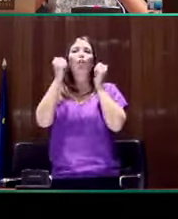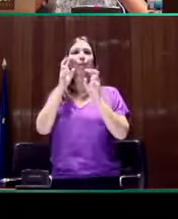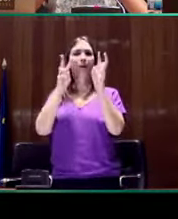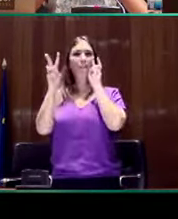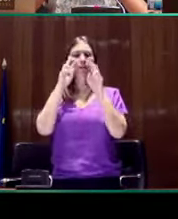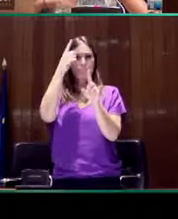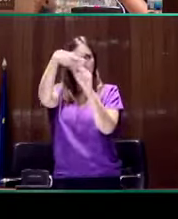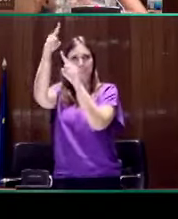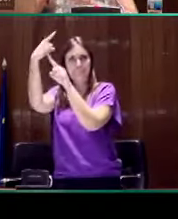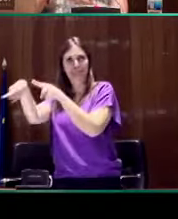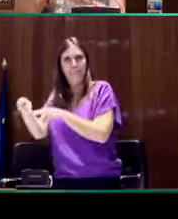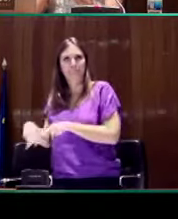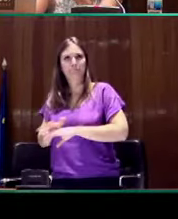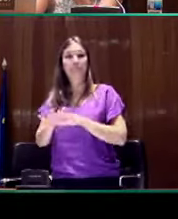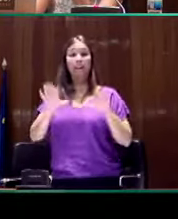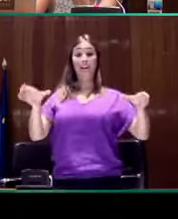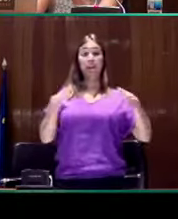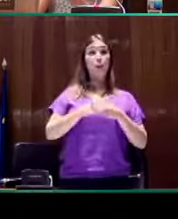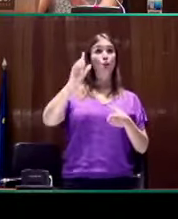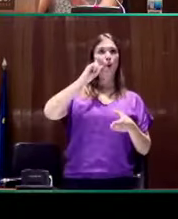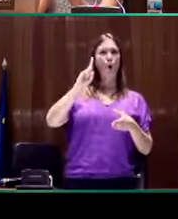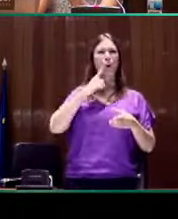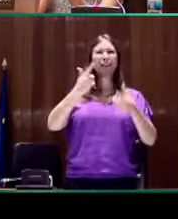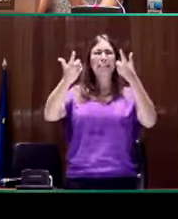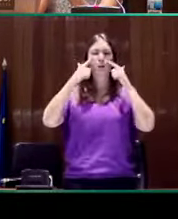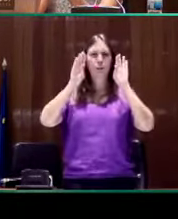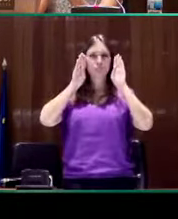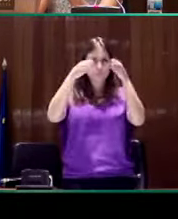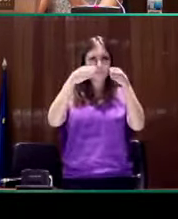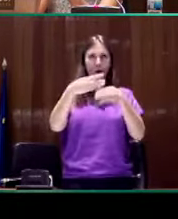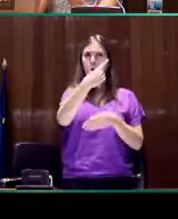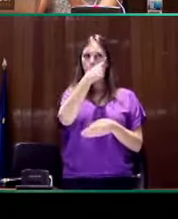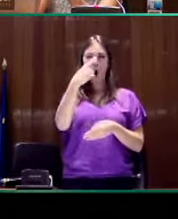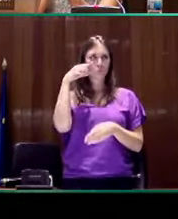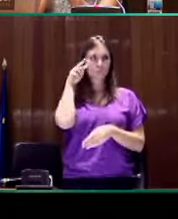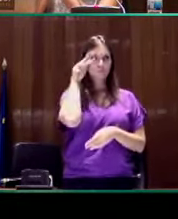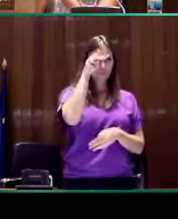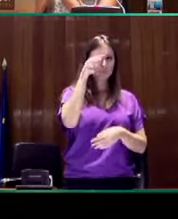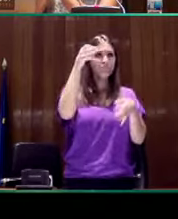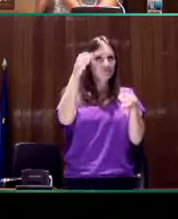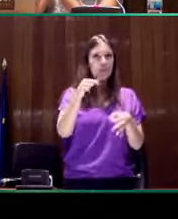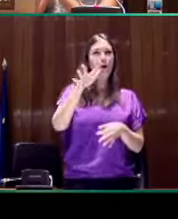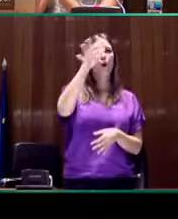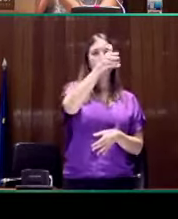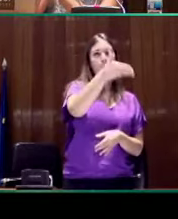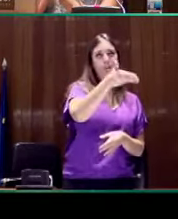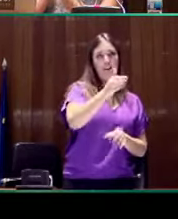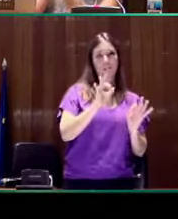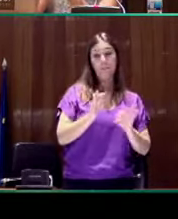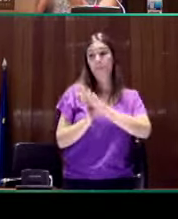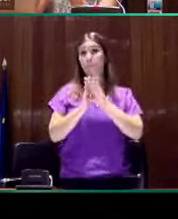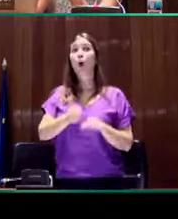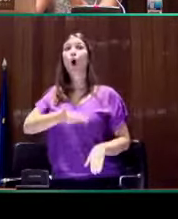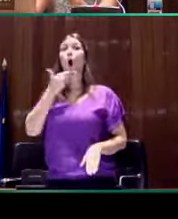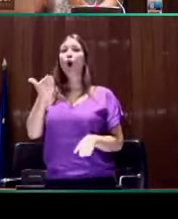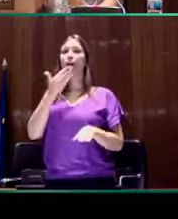Podemos ver cómo existe en los sordos una concentración de la mirada hacia los puntos más importantes. En los oyentes